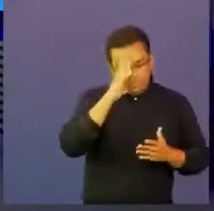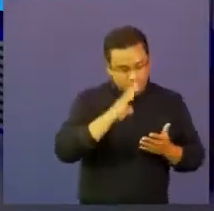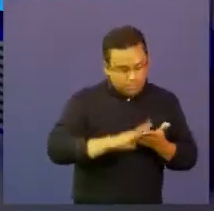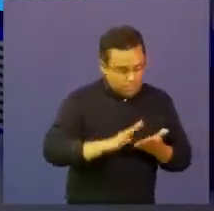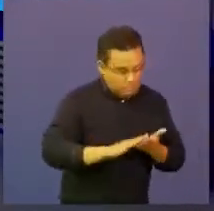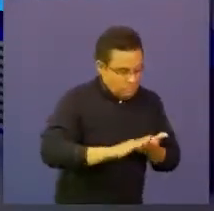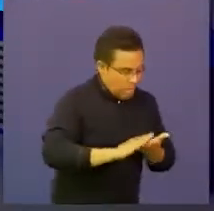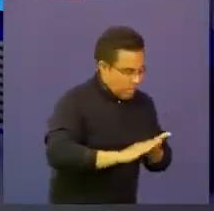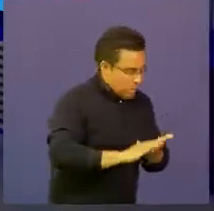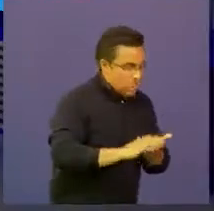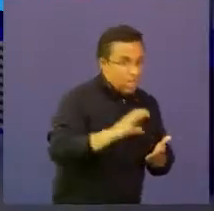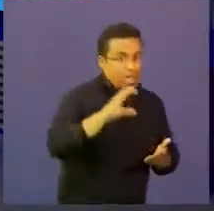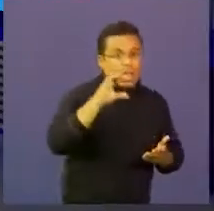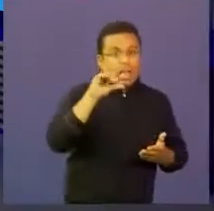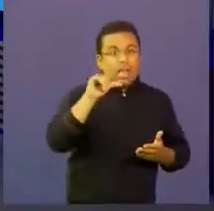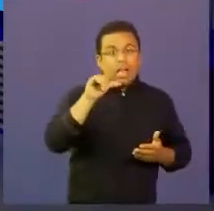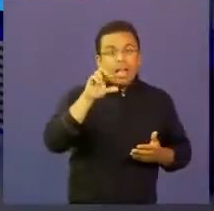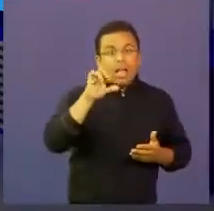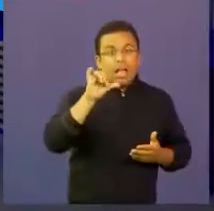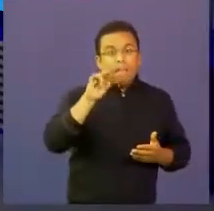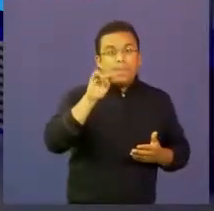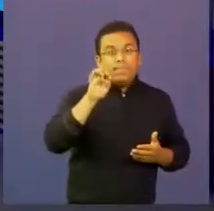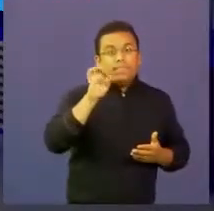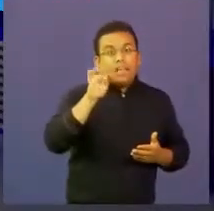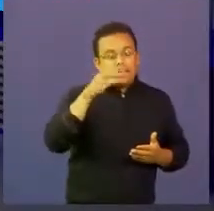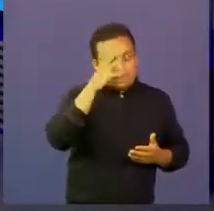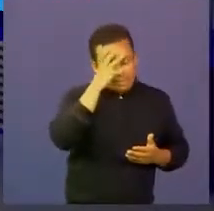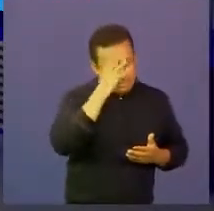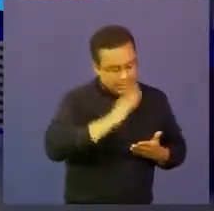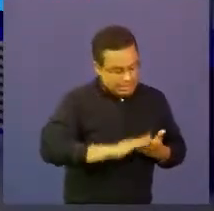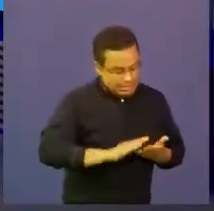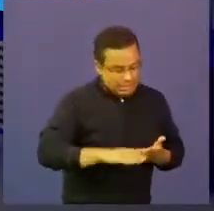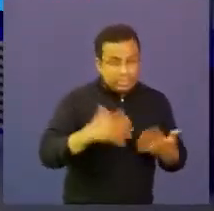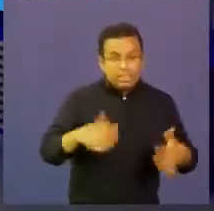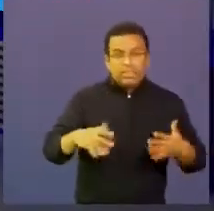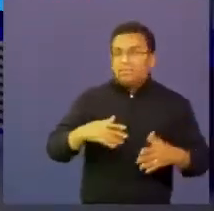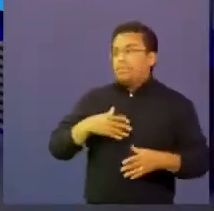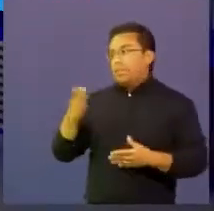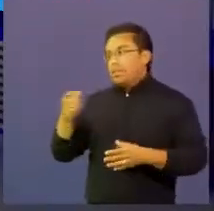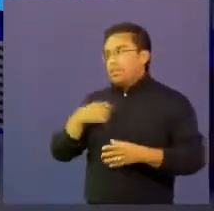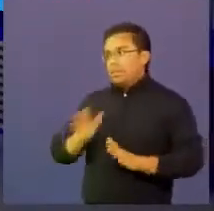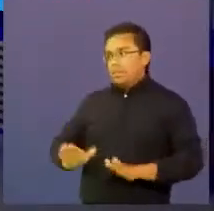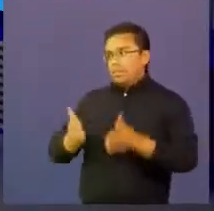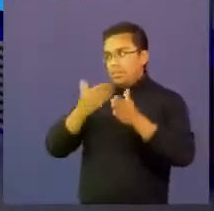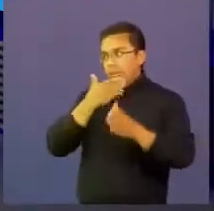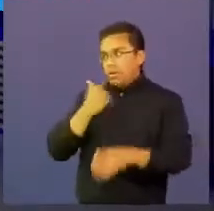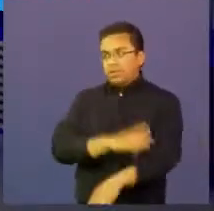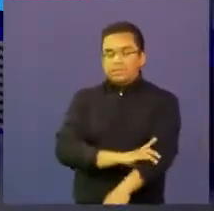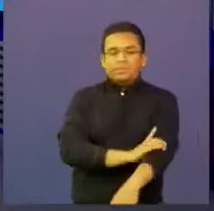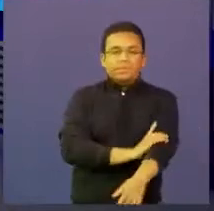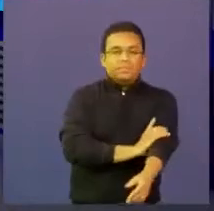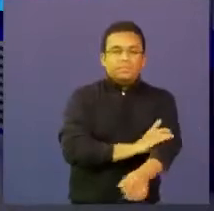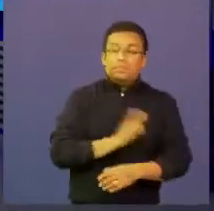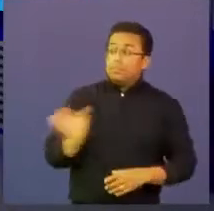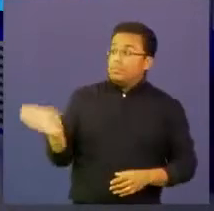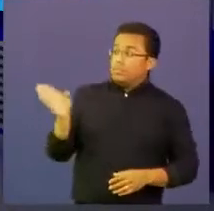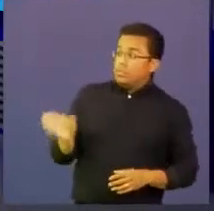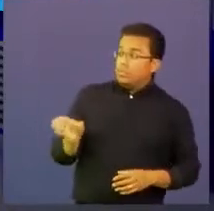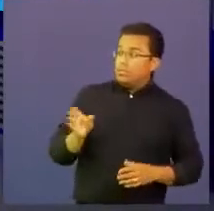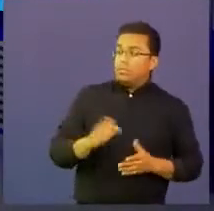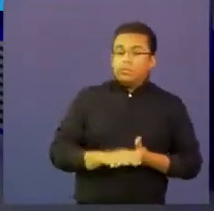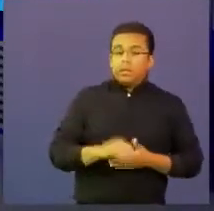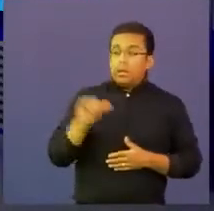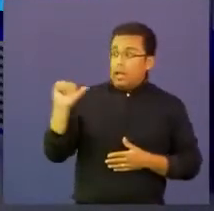virgen ya lo había puesto en otro rango al capitán peña para mejorar las aplicaciones y Matica ¿cómo ves tú esto